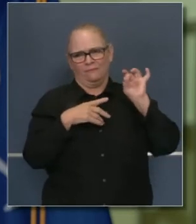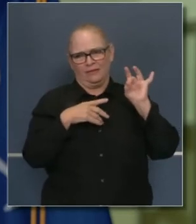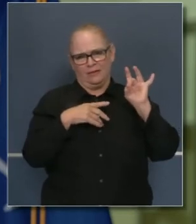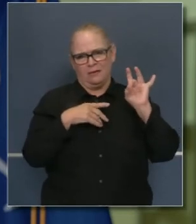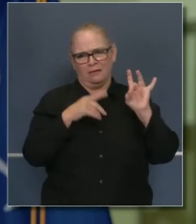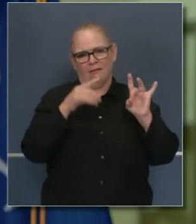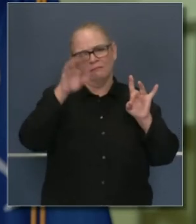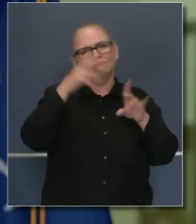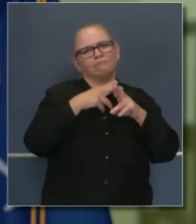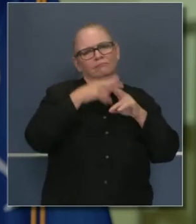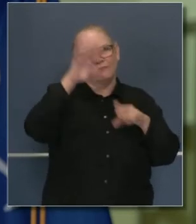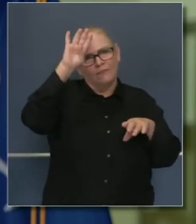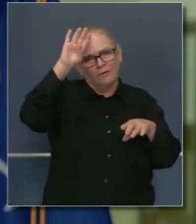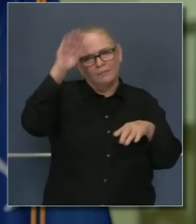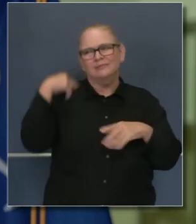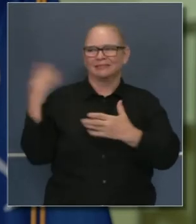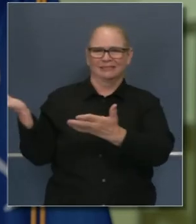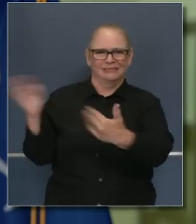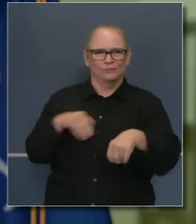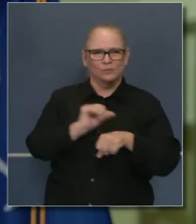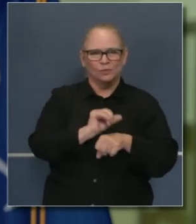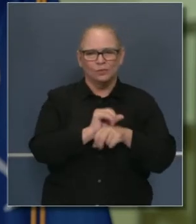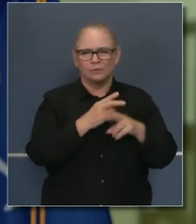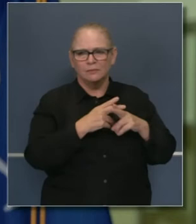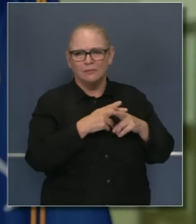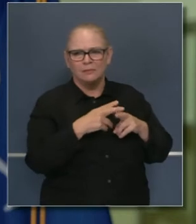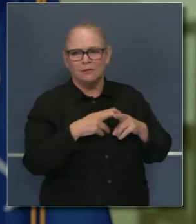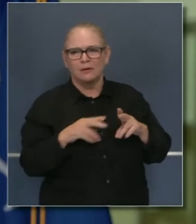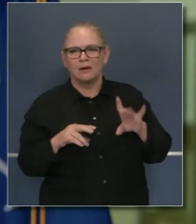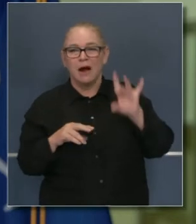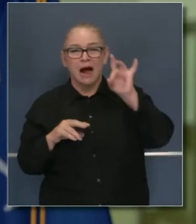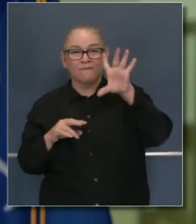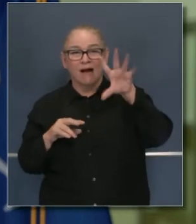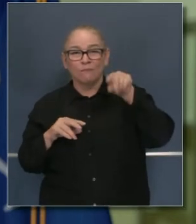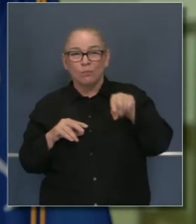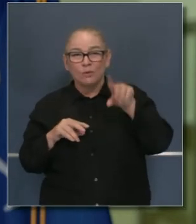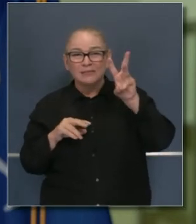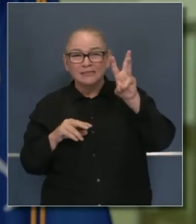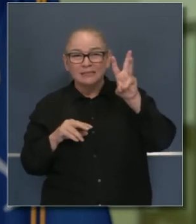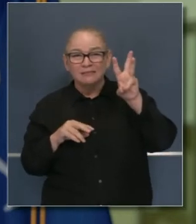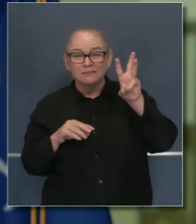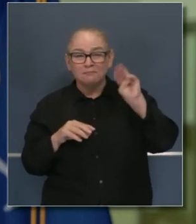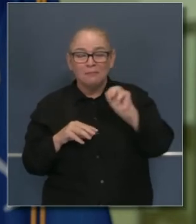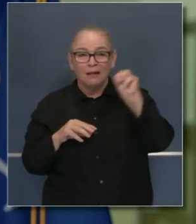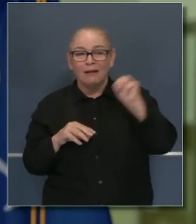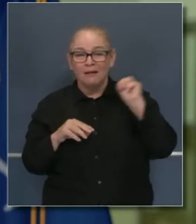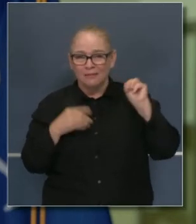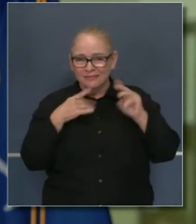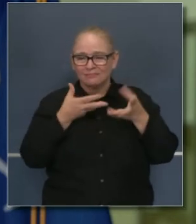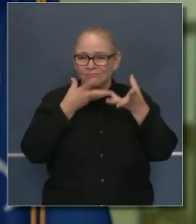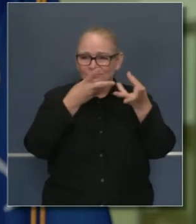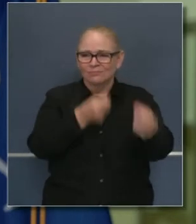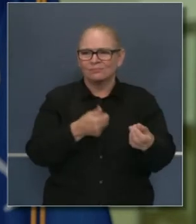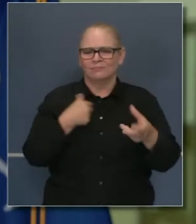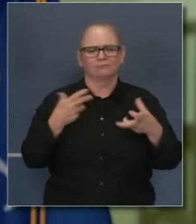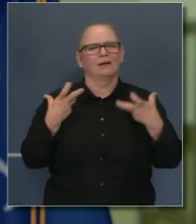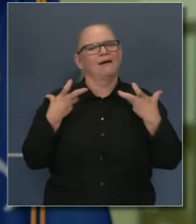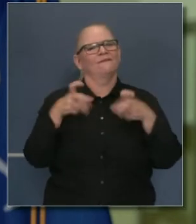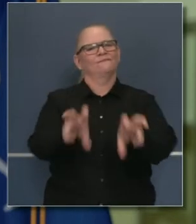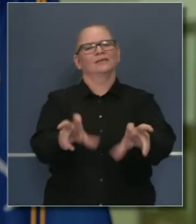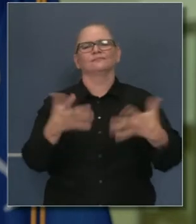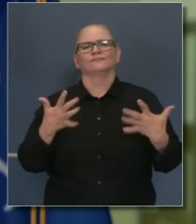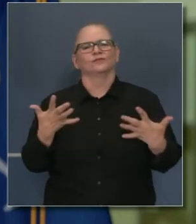Cal Fire temporales, 85.6 millones de dólares añadidos también como recurso para más